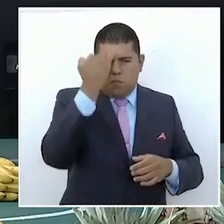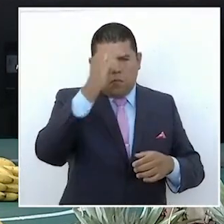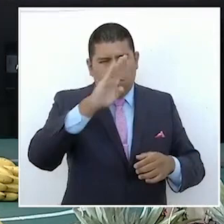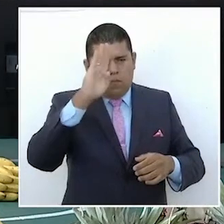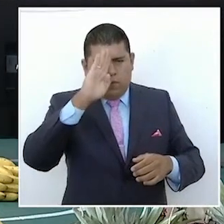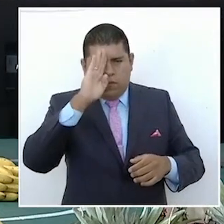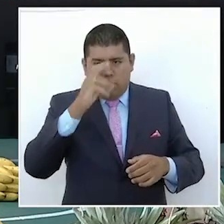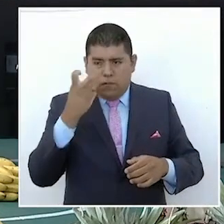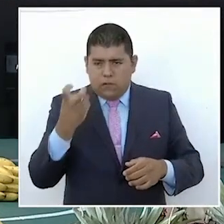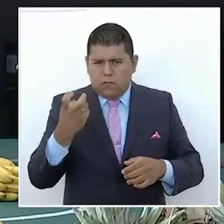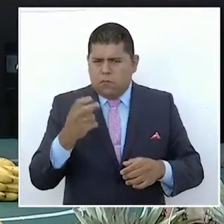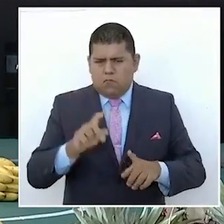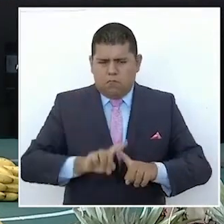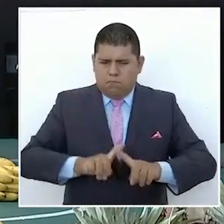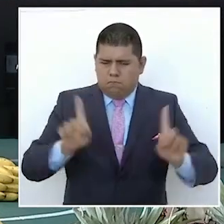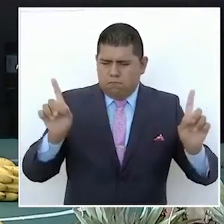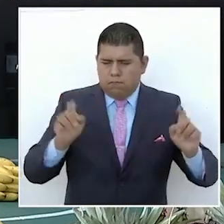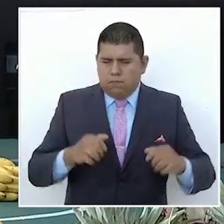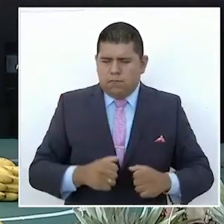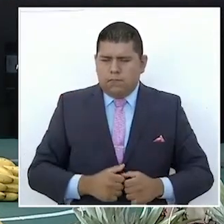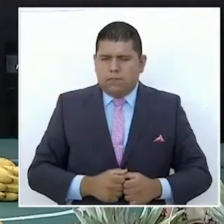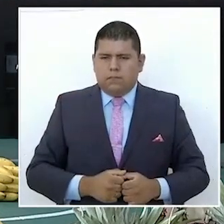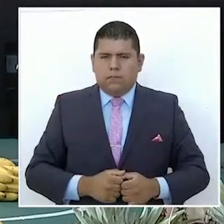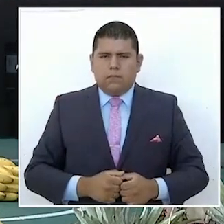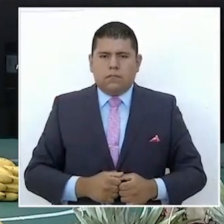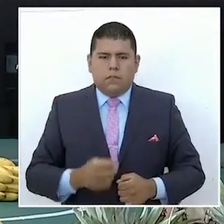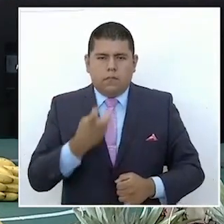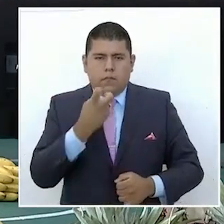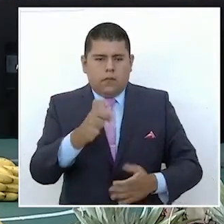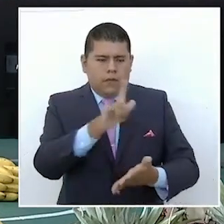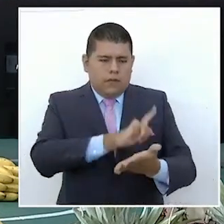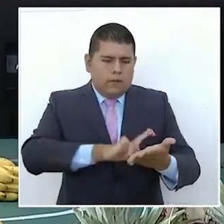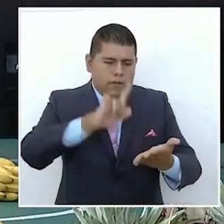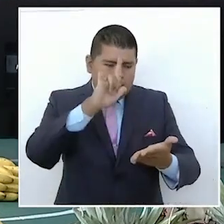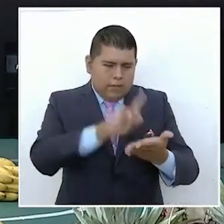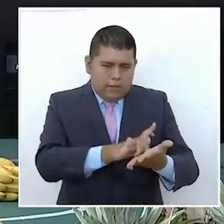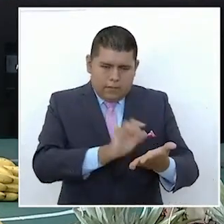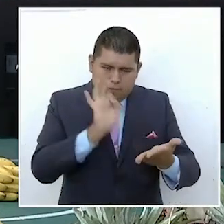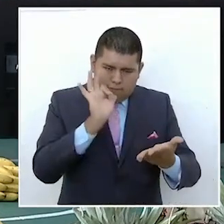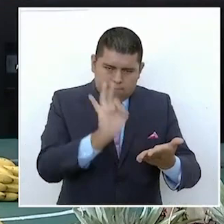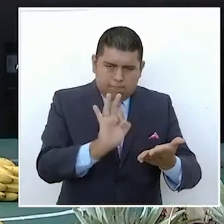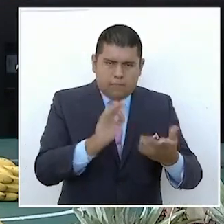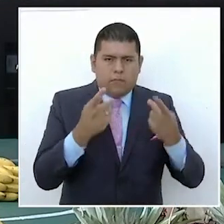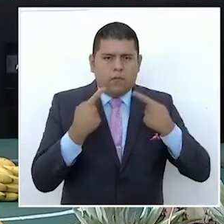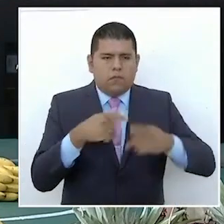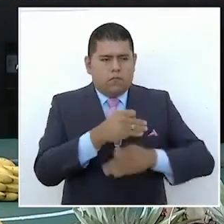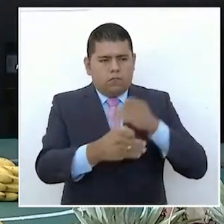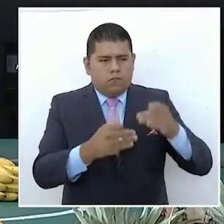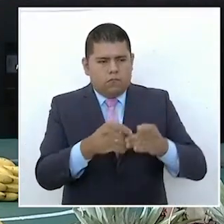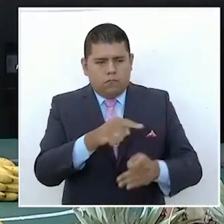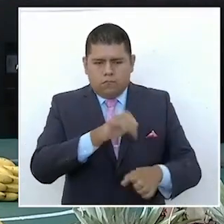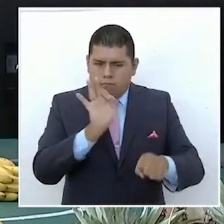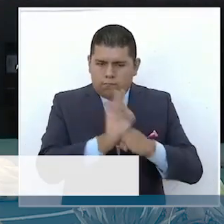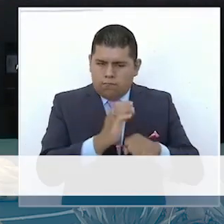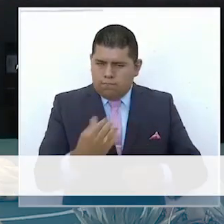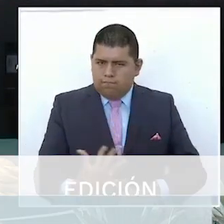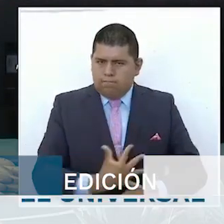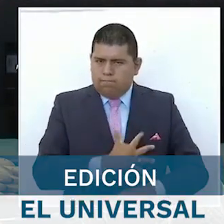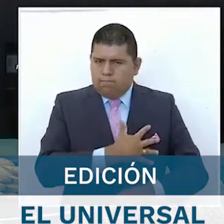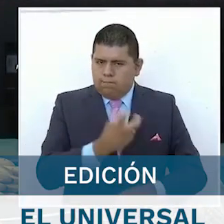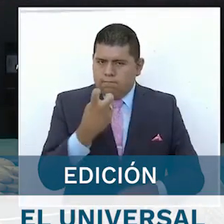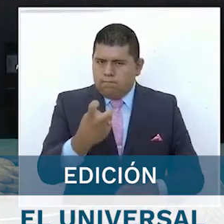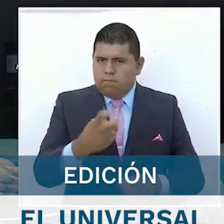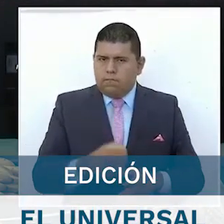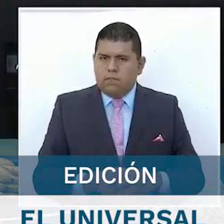es estado de bienestar que se estableció